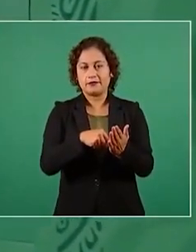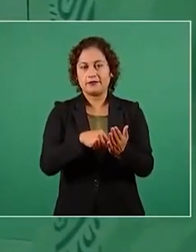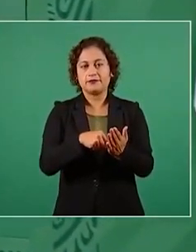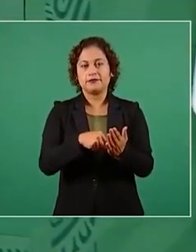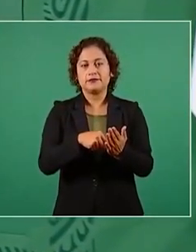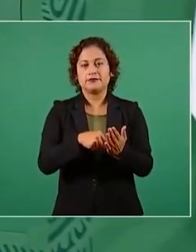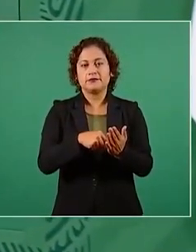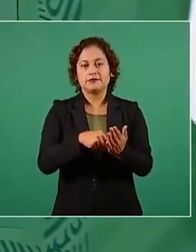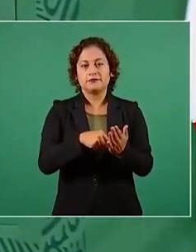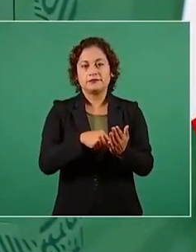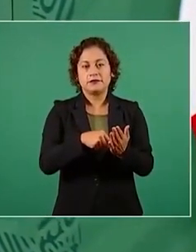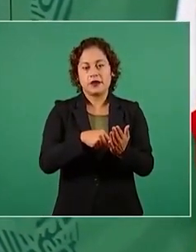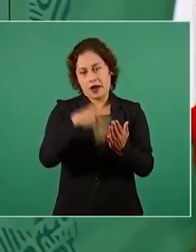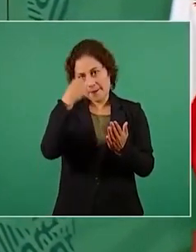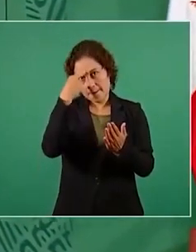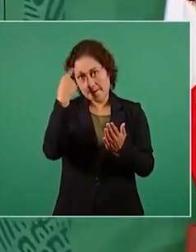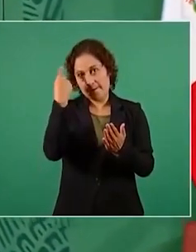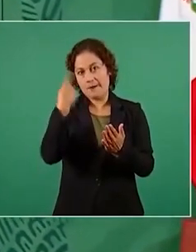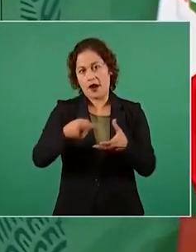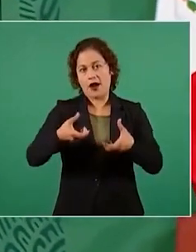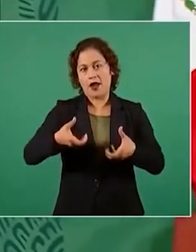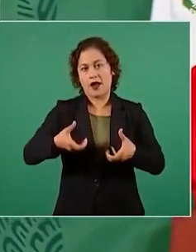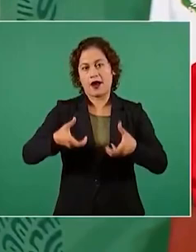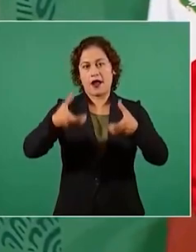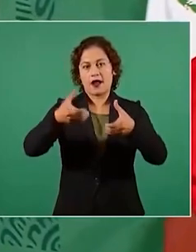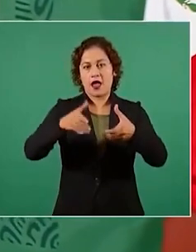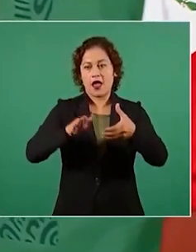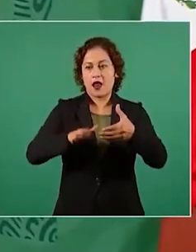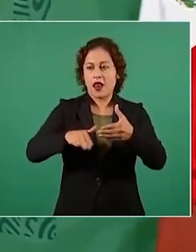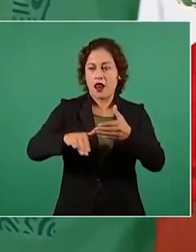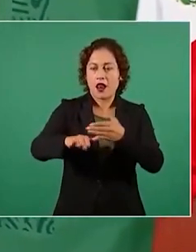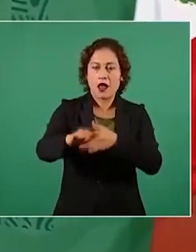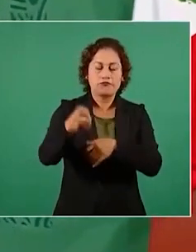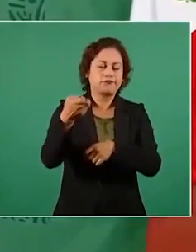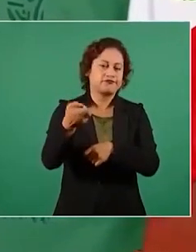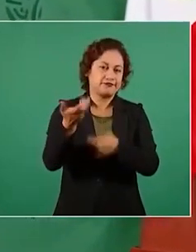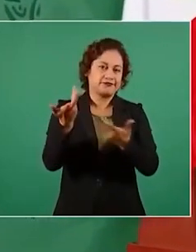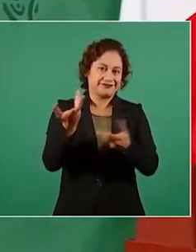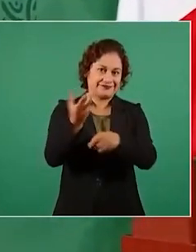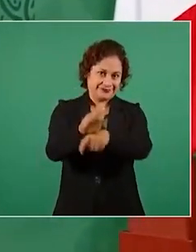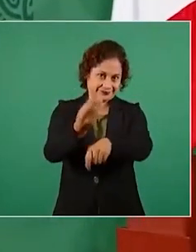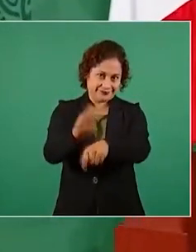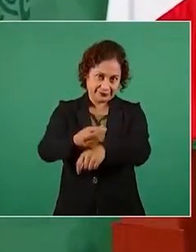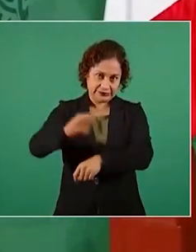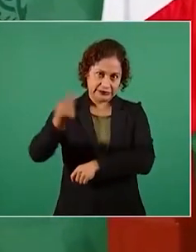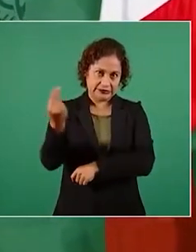resolver el problema de los baches que no es estar tapando